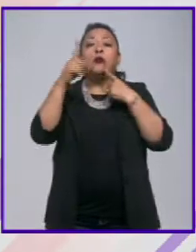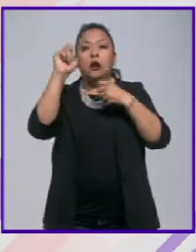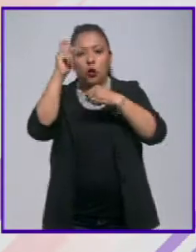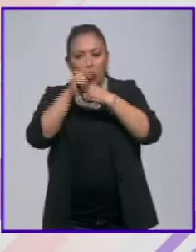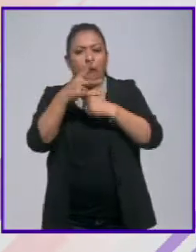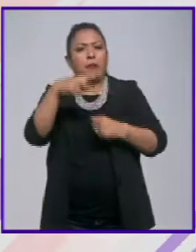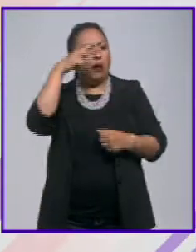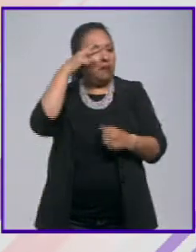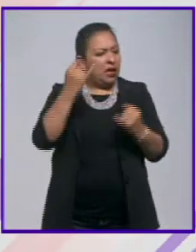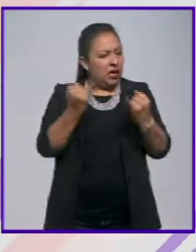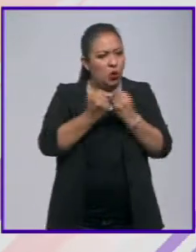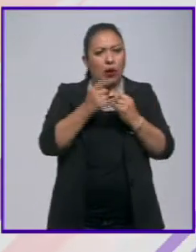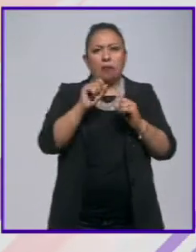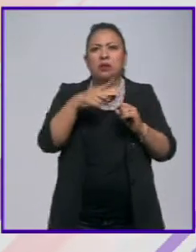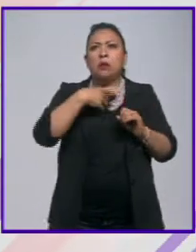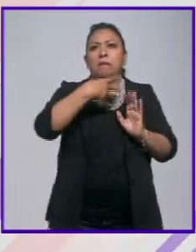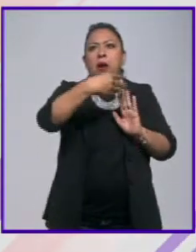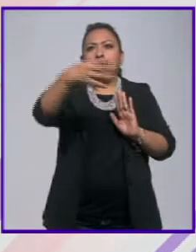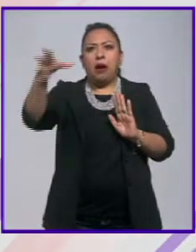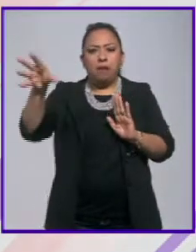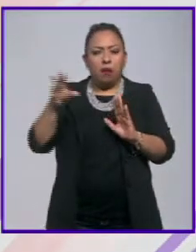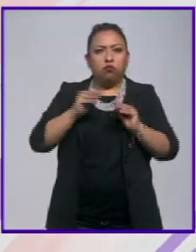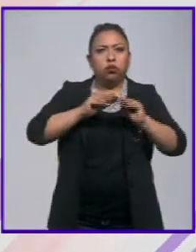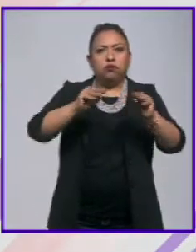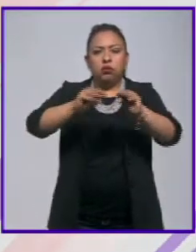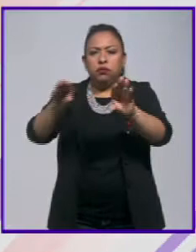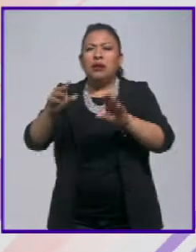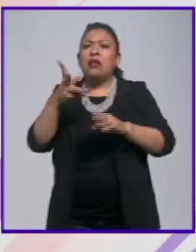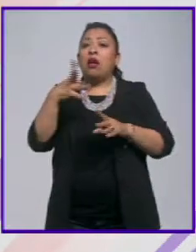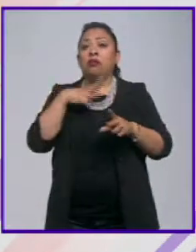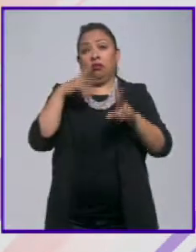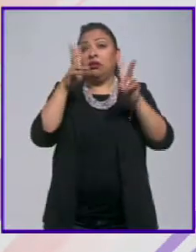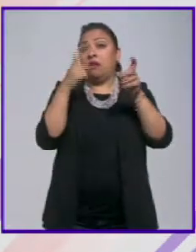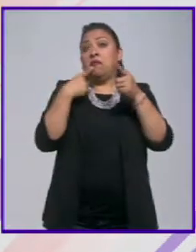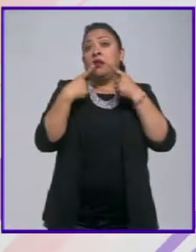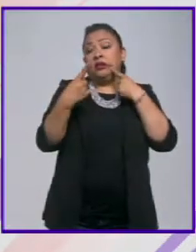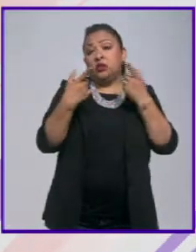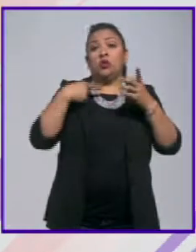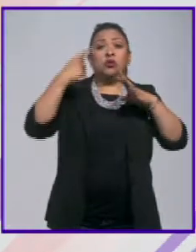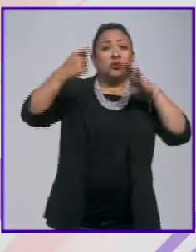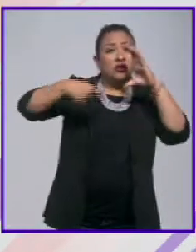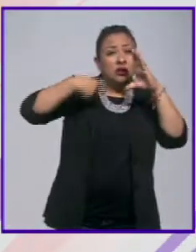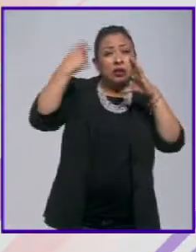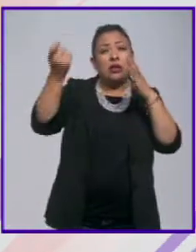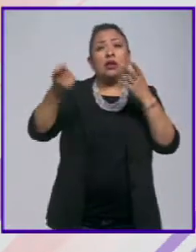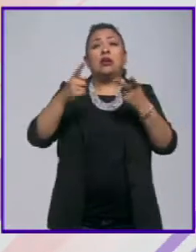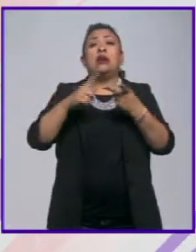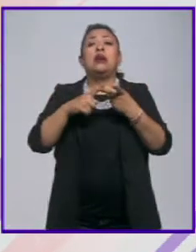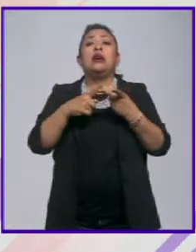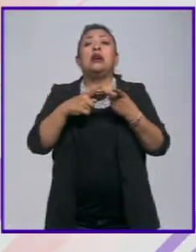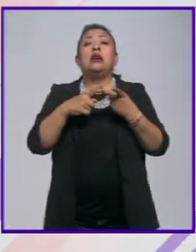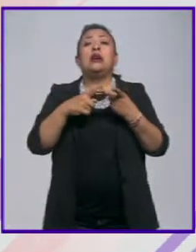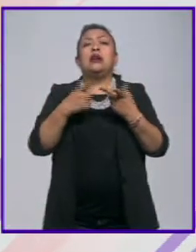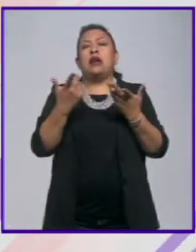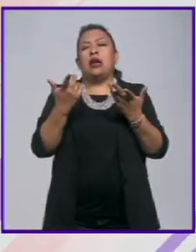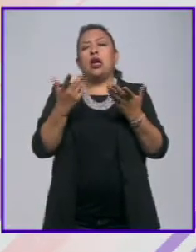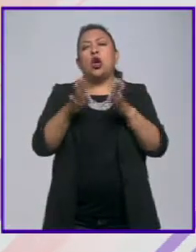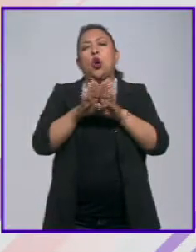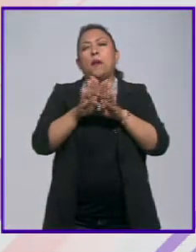en México también tuvo repercusiones importantes. Y es un tema de discusión en el cine, en el medio audiovisual,